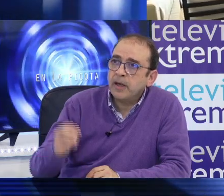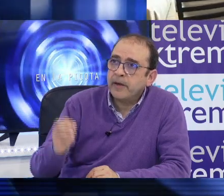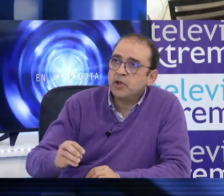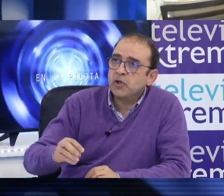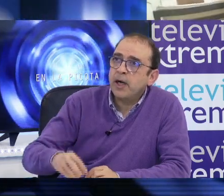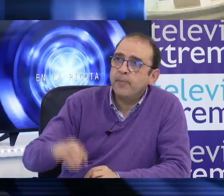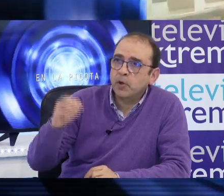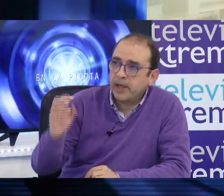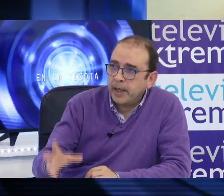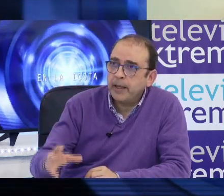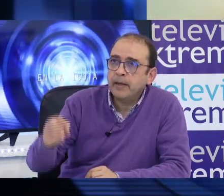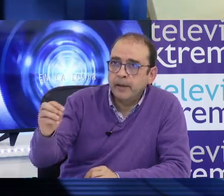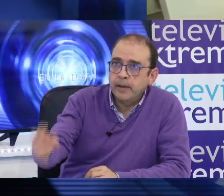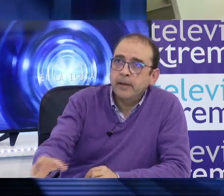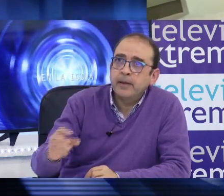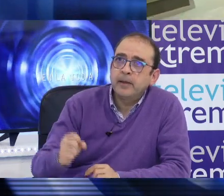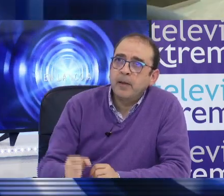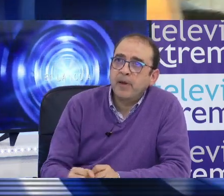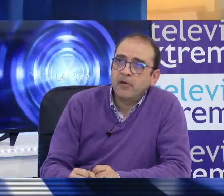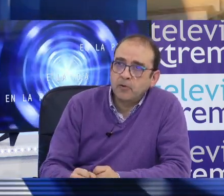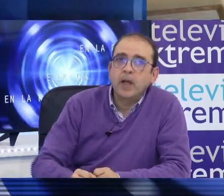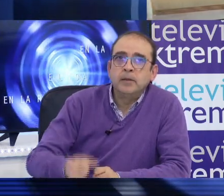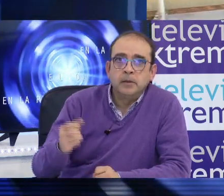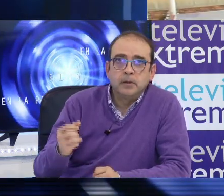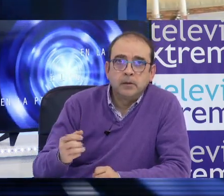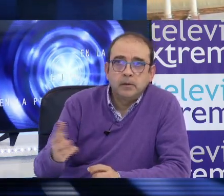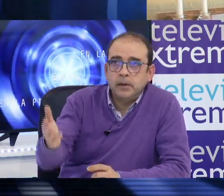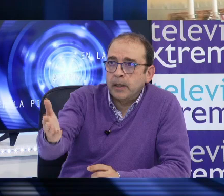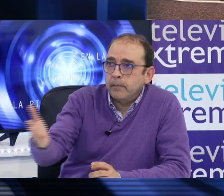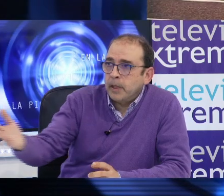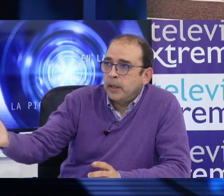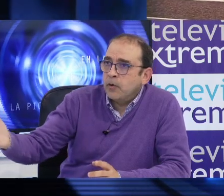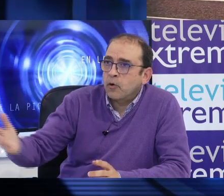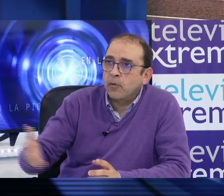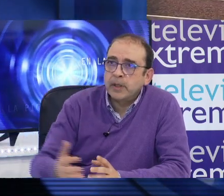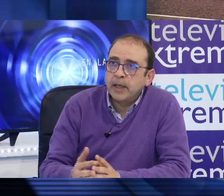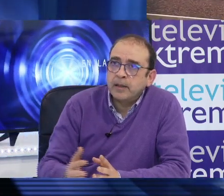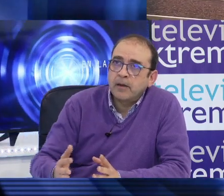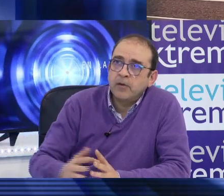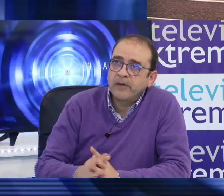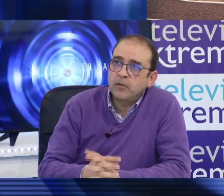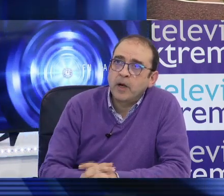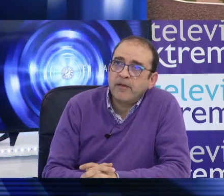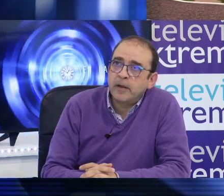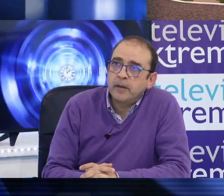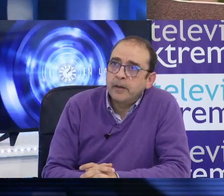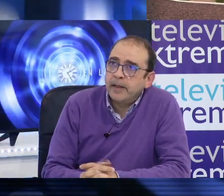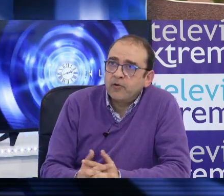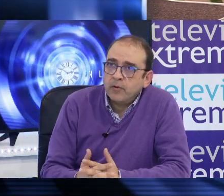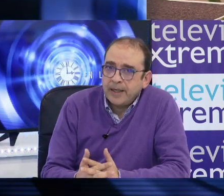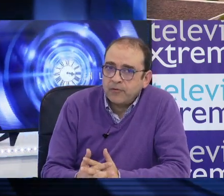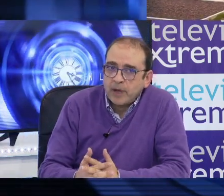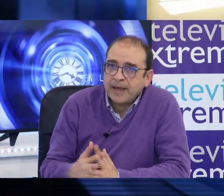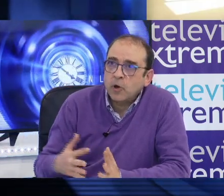español tiene derecho a proteger el espacio natural. Y ahora vienen y nos cometen atentados a esta naturaleza.